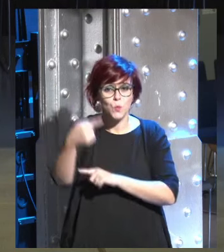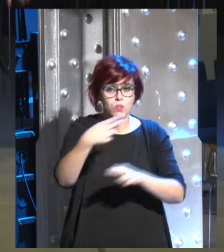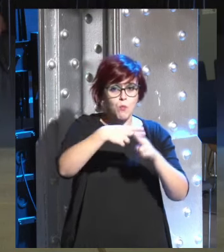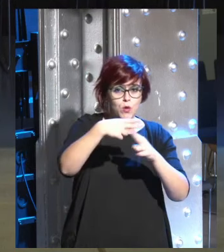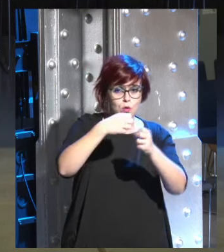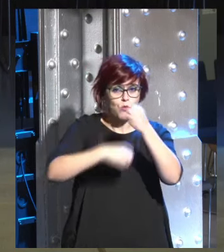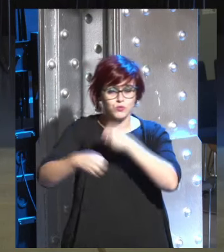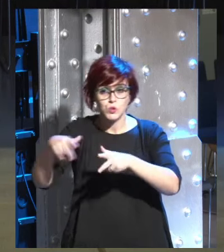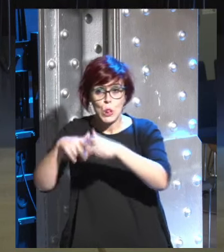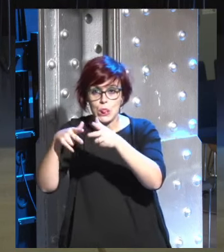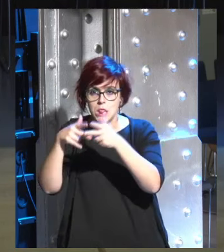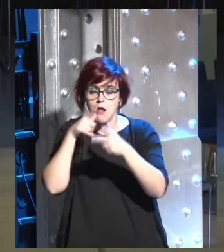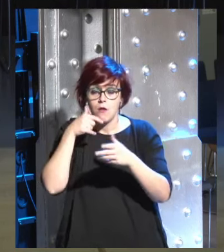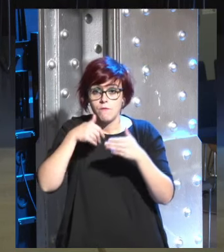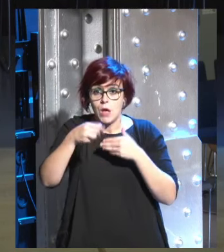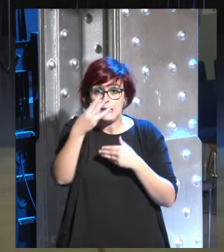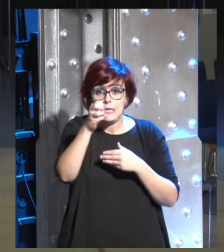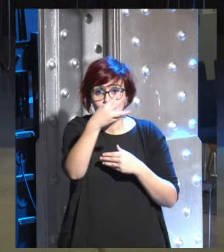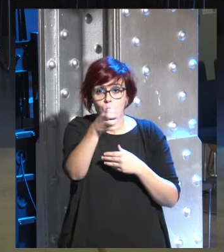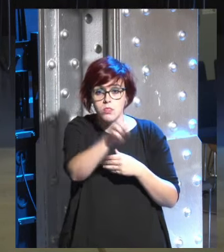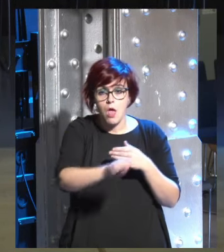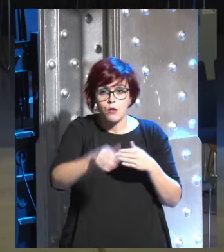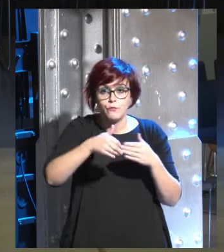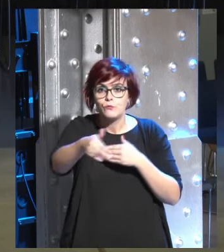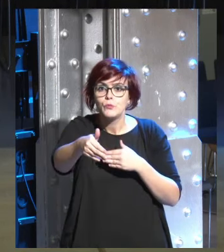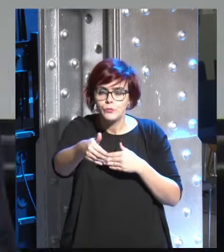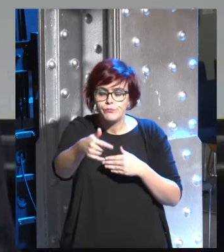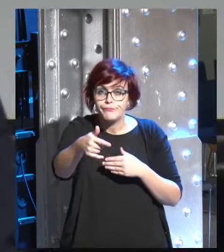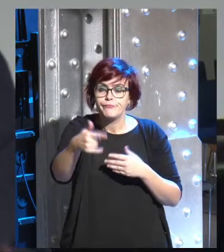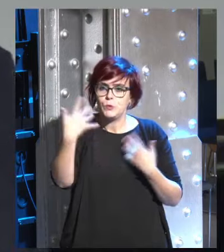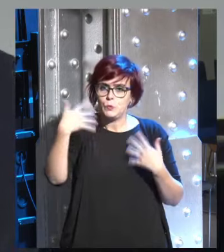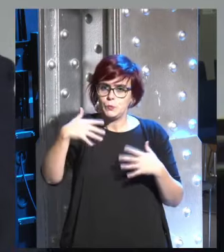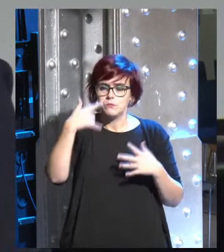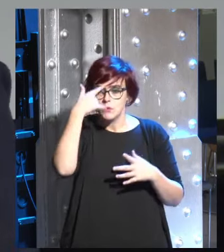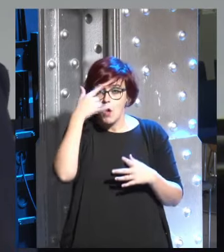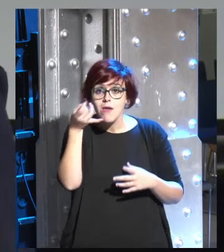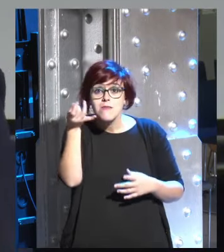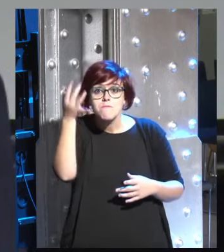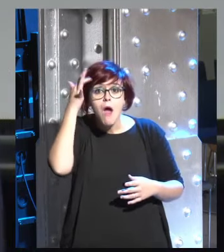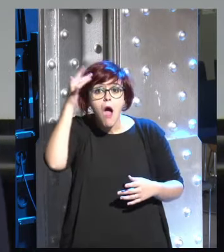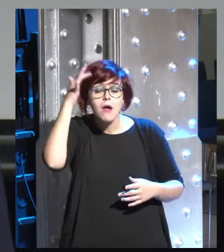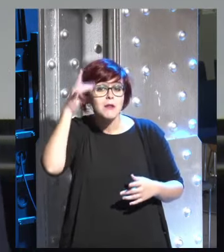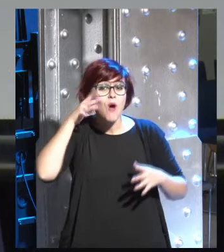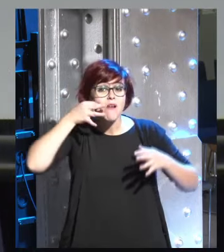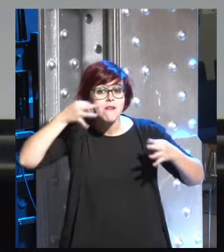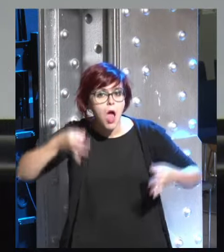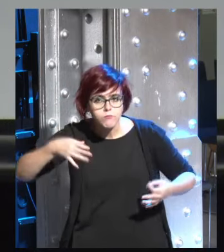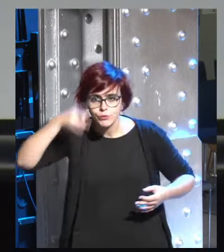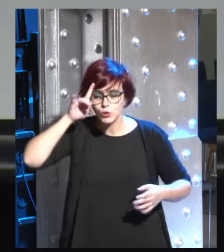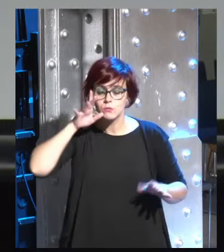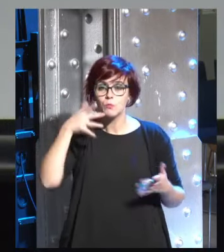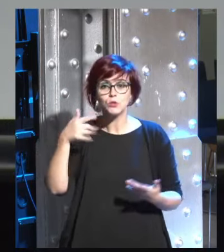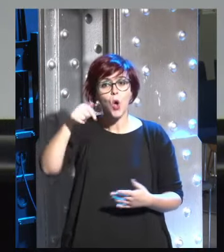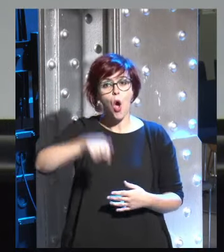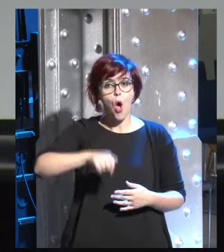mundo dentro de 30 o 40 años lo podemos imaginar más que otra cosa entonces el motivo por el que las personas